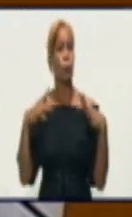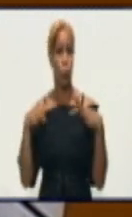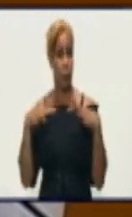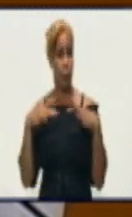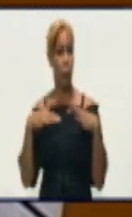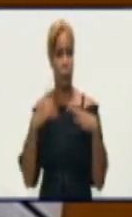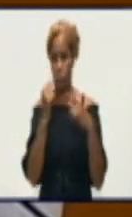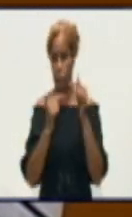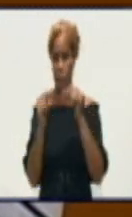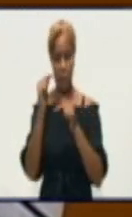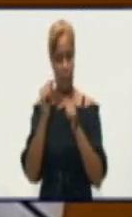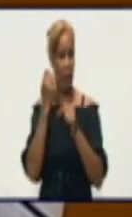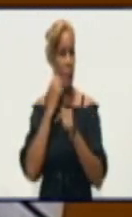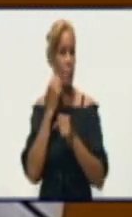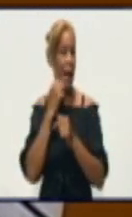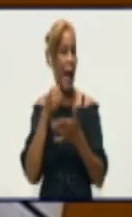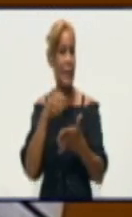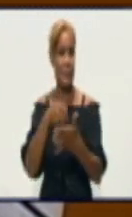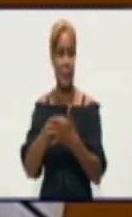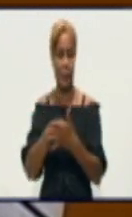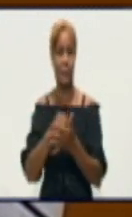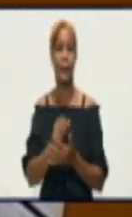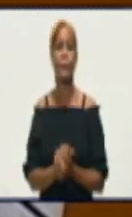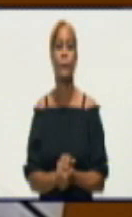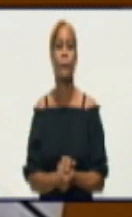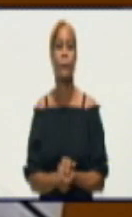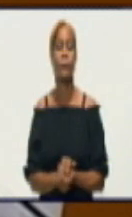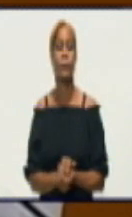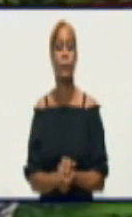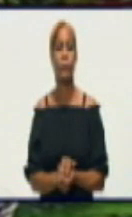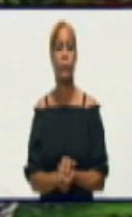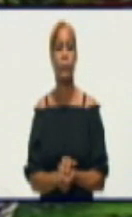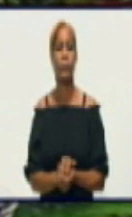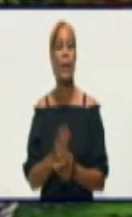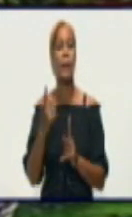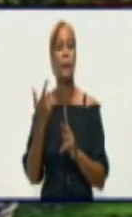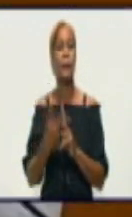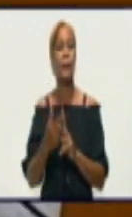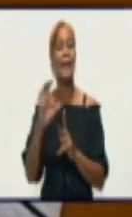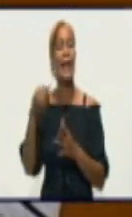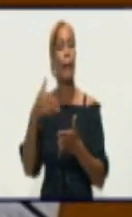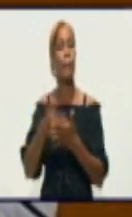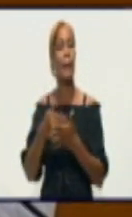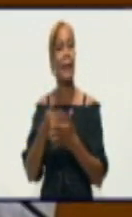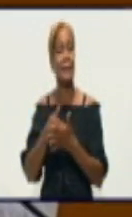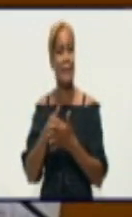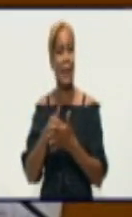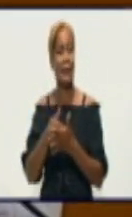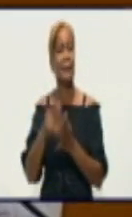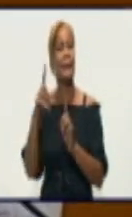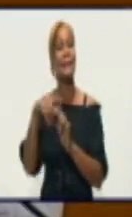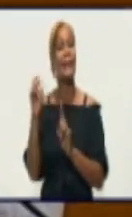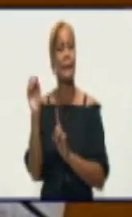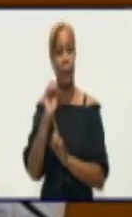empresa de construcción y montaje, con tres hechos, y la empresa integral de transporte, con dos hechos.